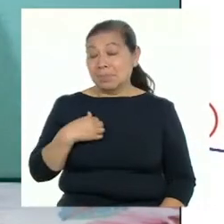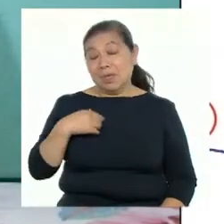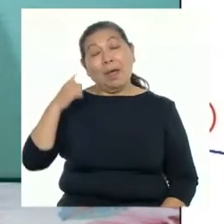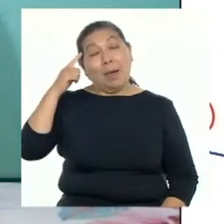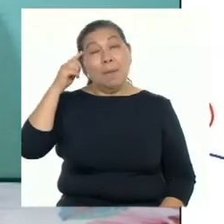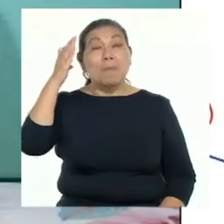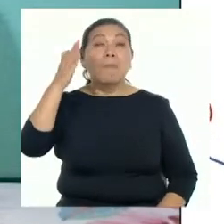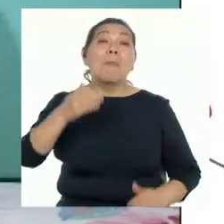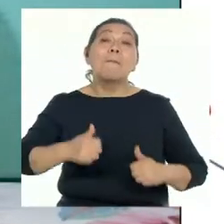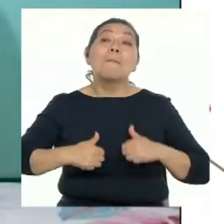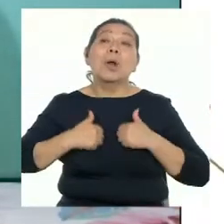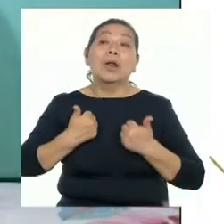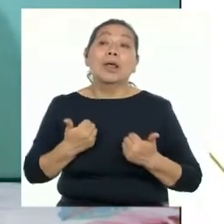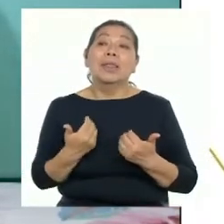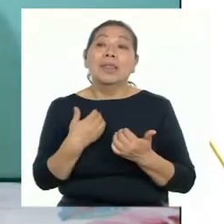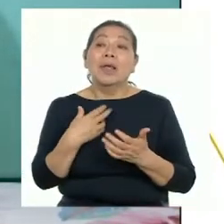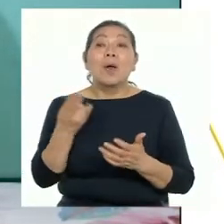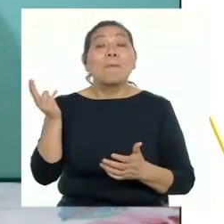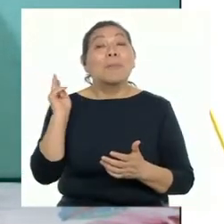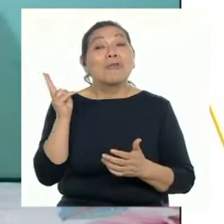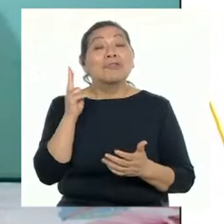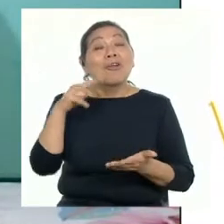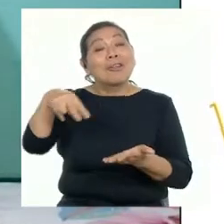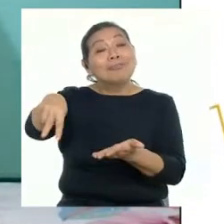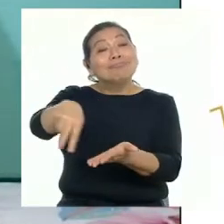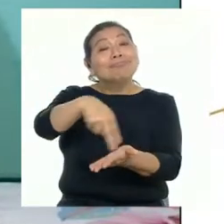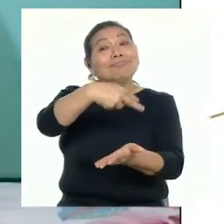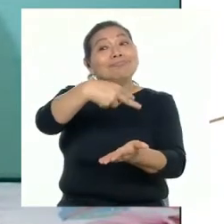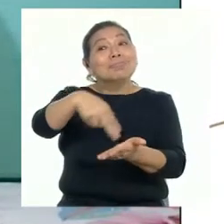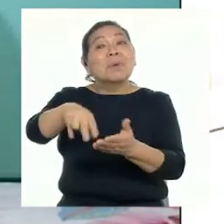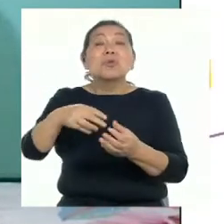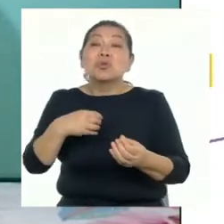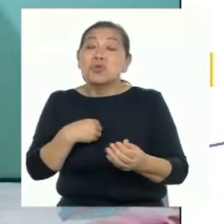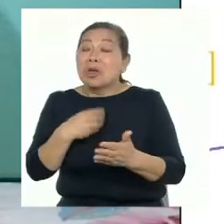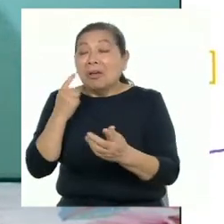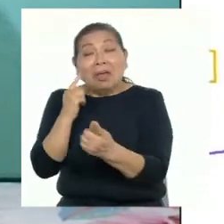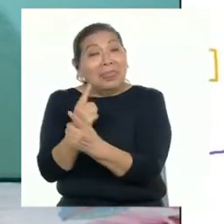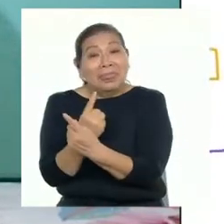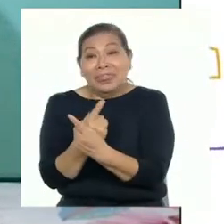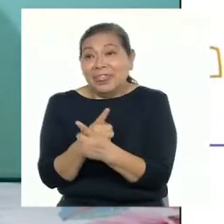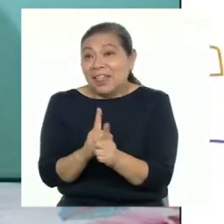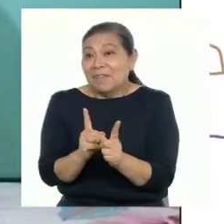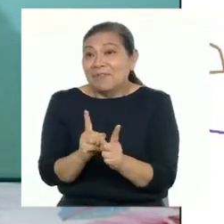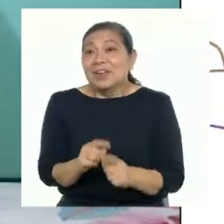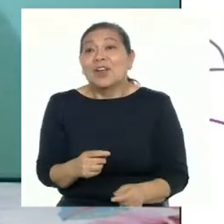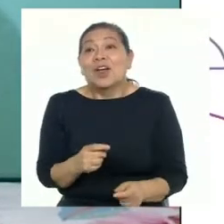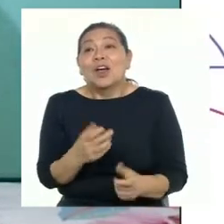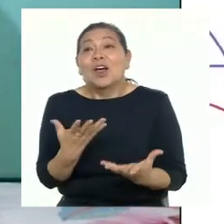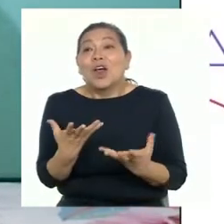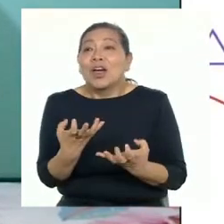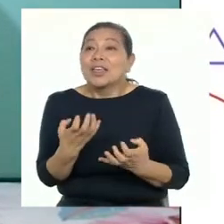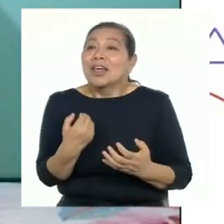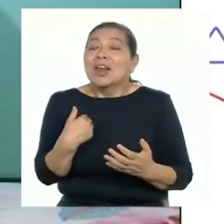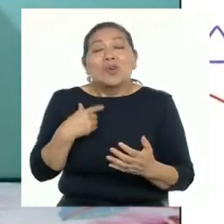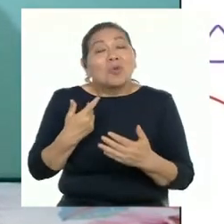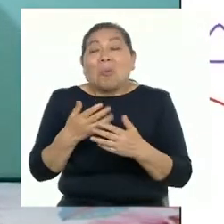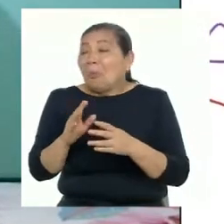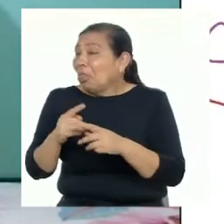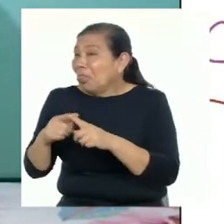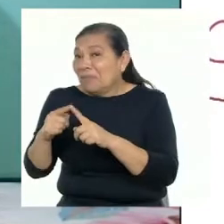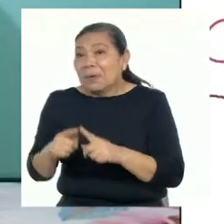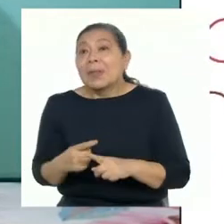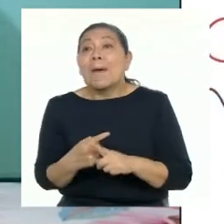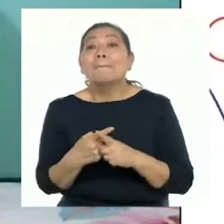proyectos de vida es poder ser profesora de danza y así poder marcar una diferencia por donde quiera que yo vaya.